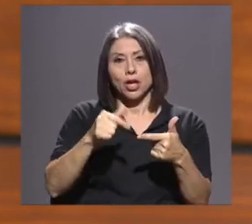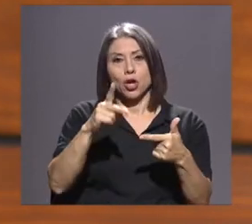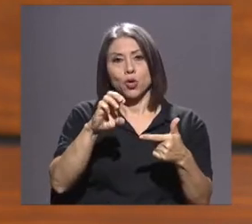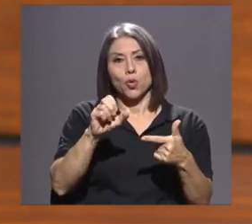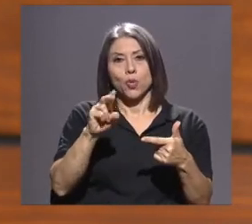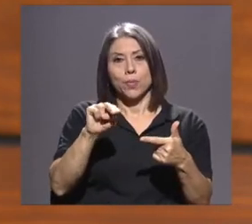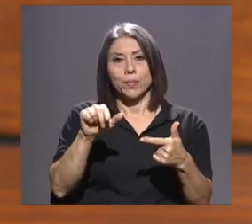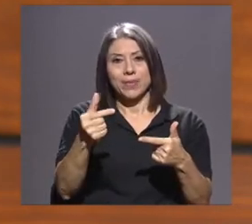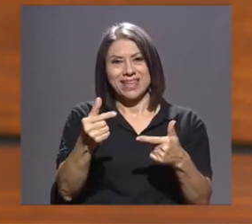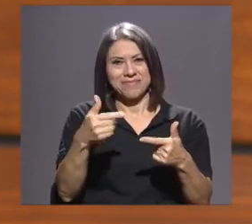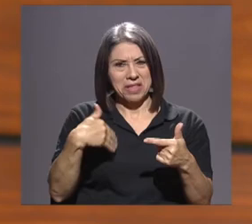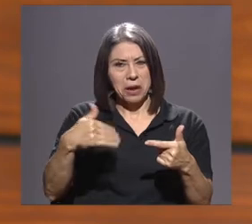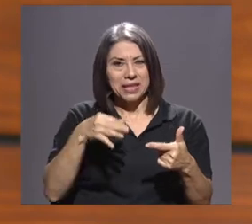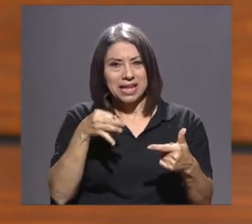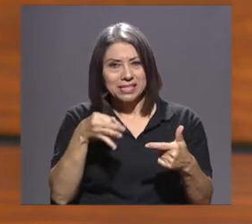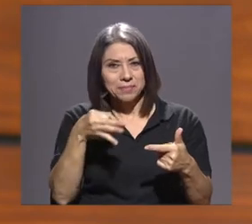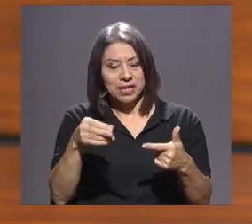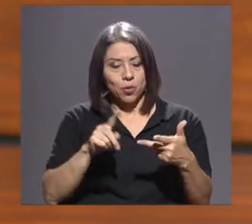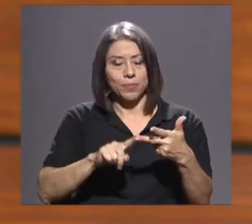manipulaciones de información.